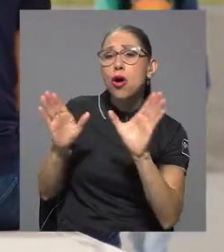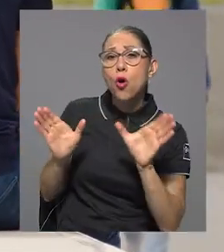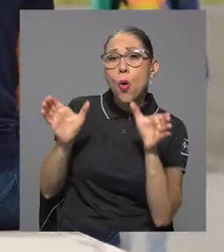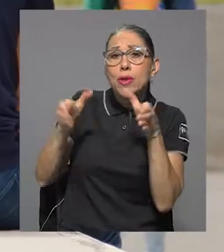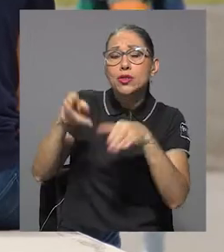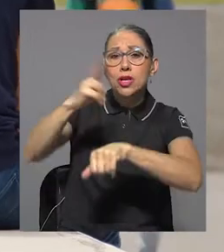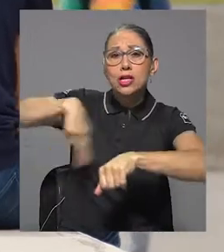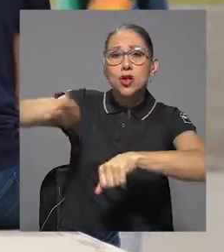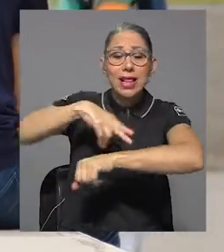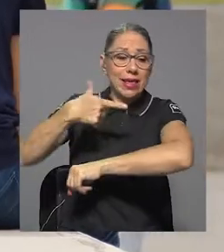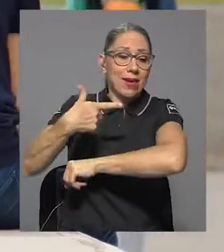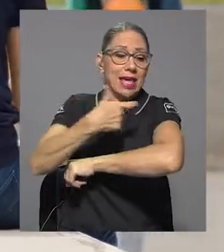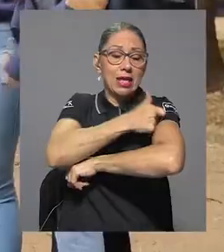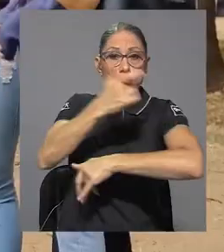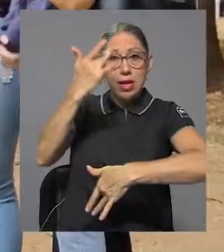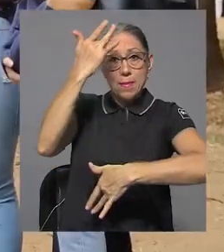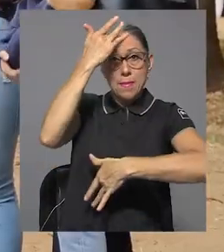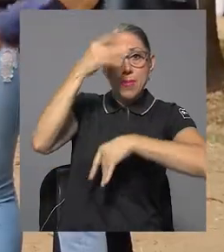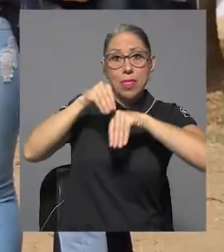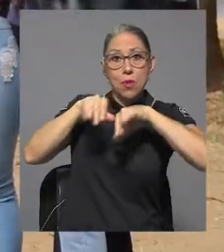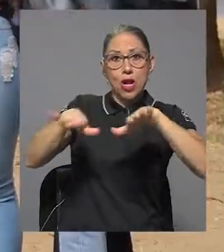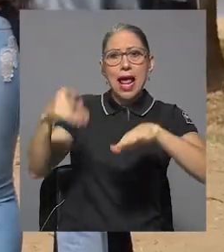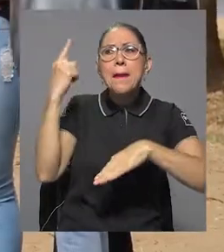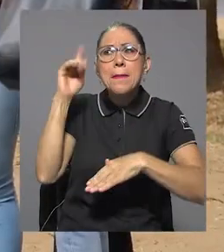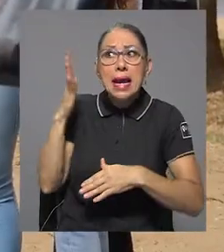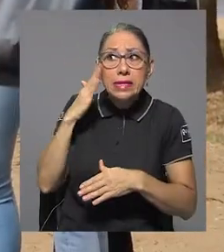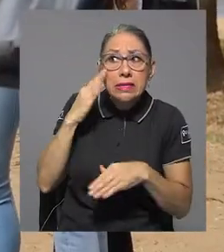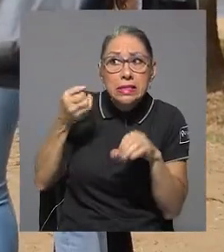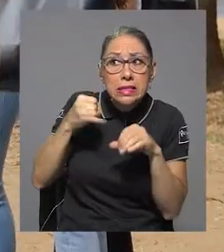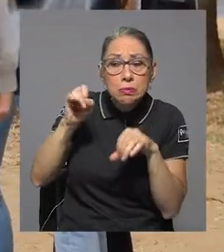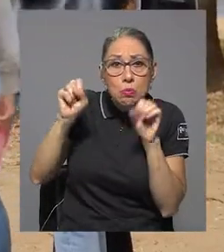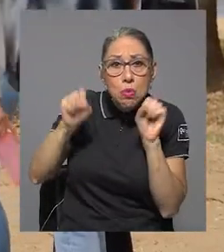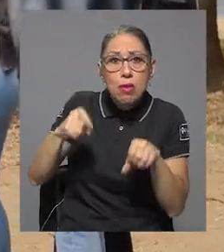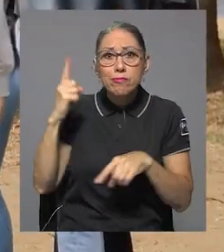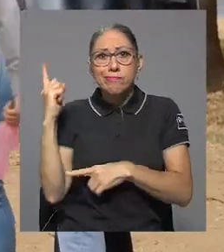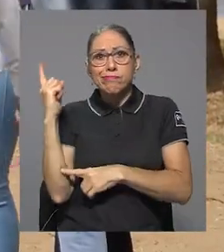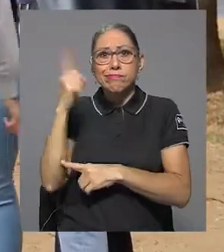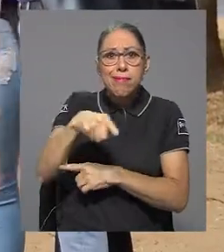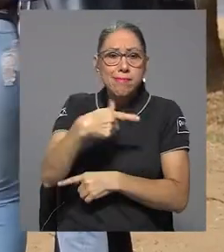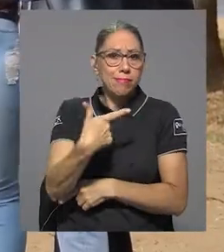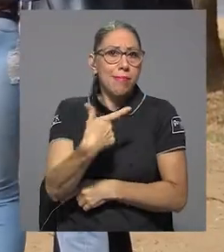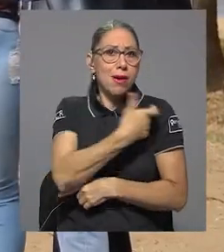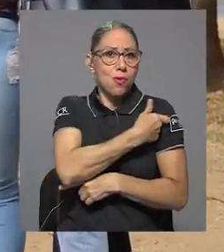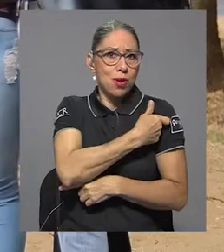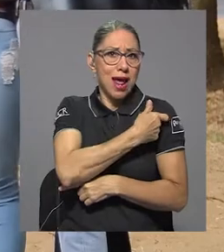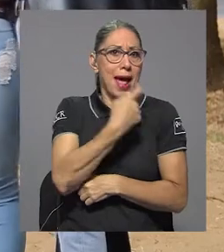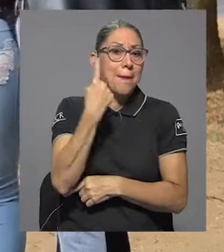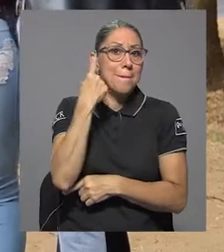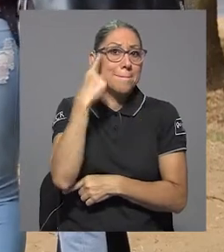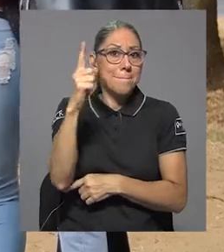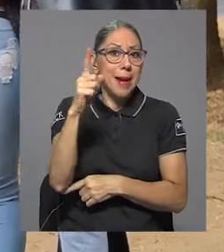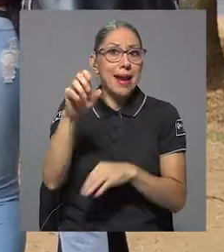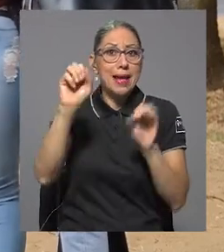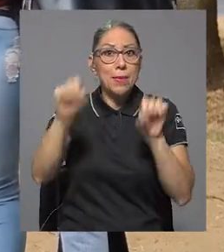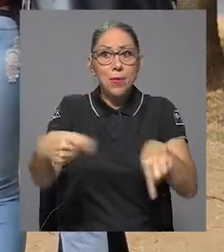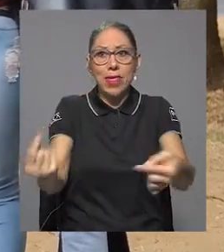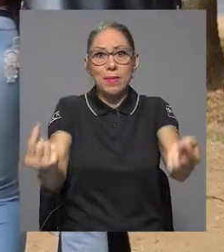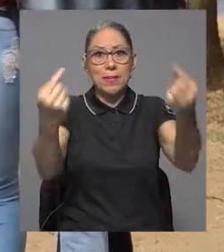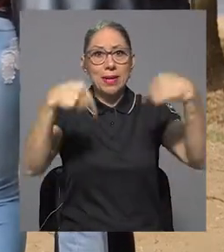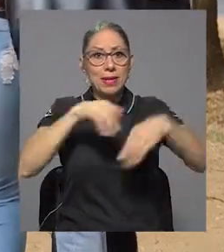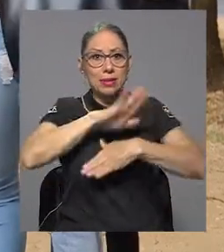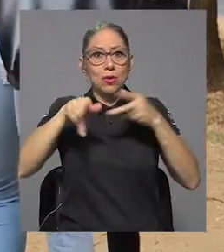Vacunación y Epidemiología para determinar la obligatoriedad de la vacuna para el uso de las instalaciones